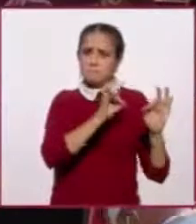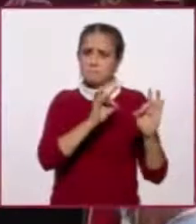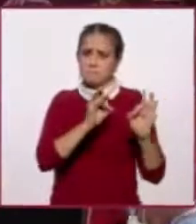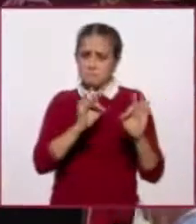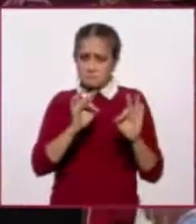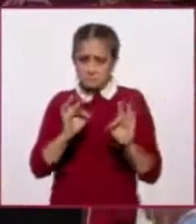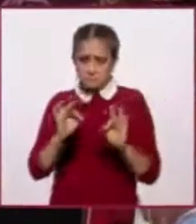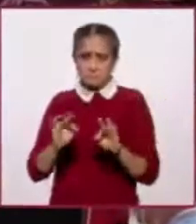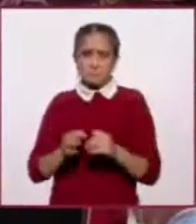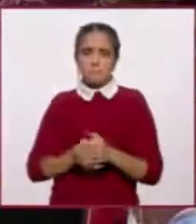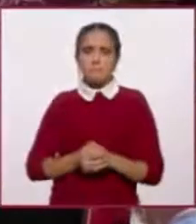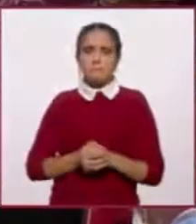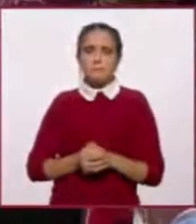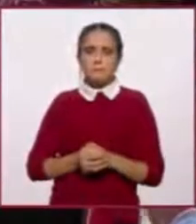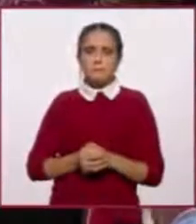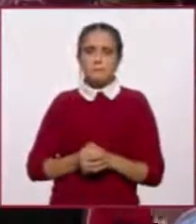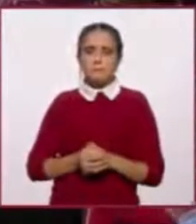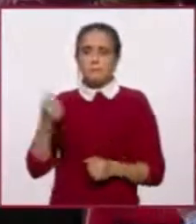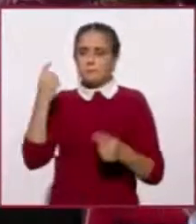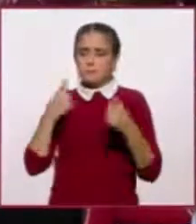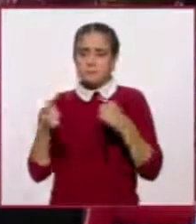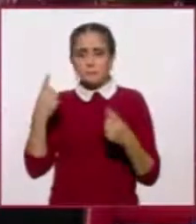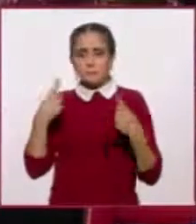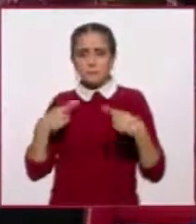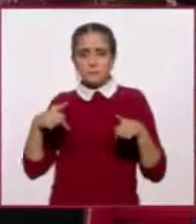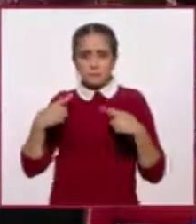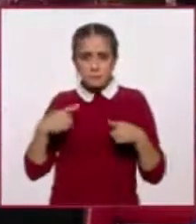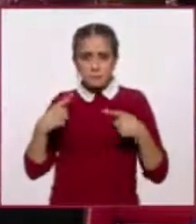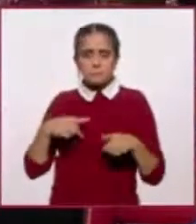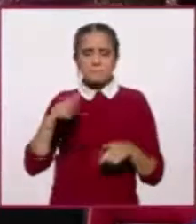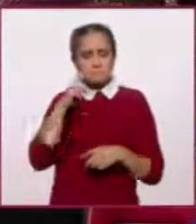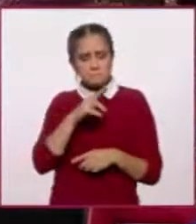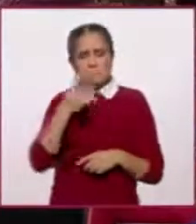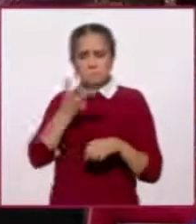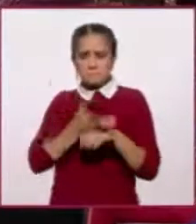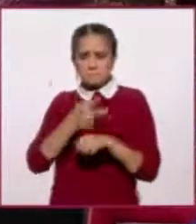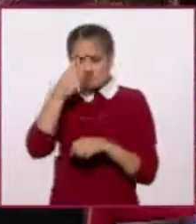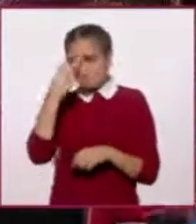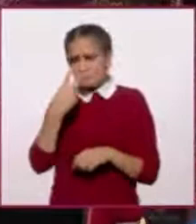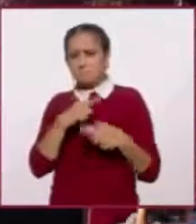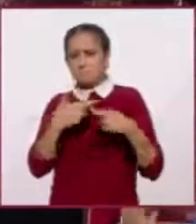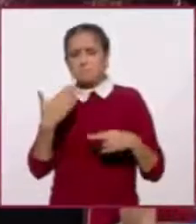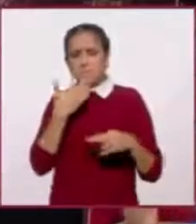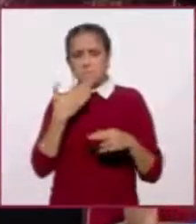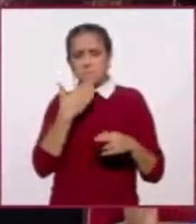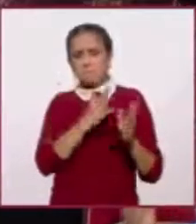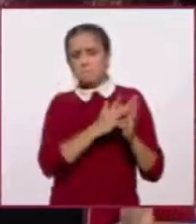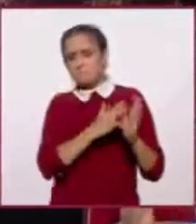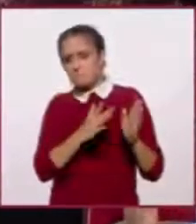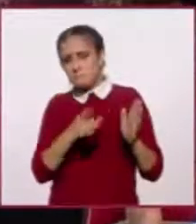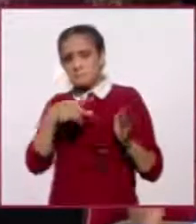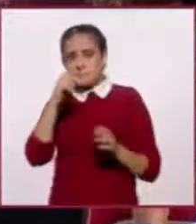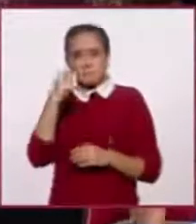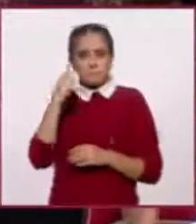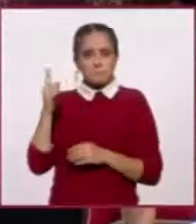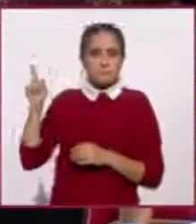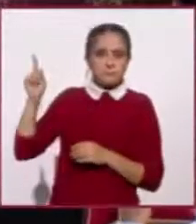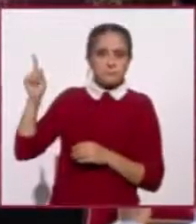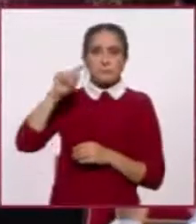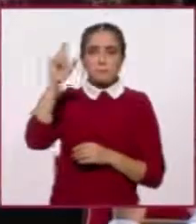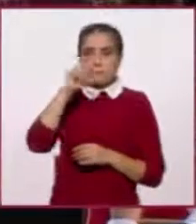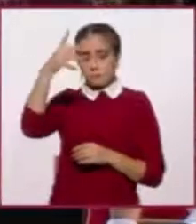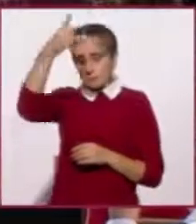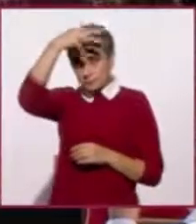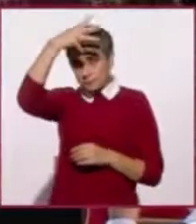el porcentaje de gente que consideraba que nuestra relación era buena con Estados Unidos, pero ve cómo cambia cuando entra